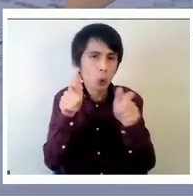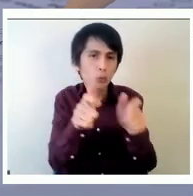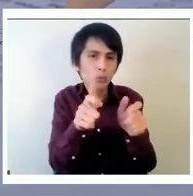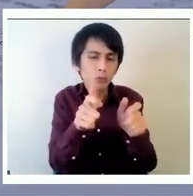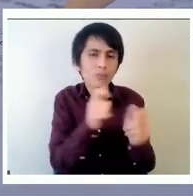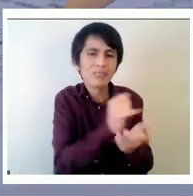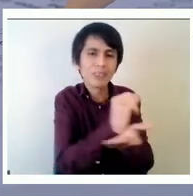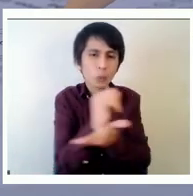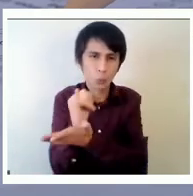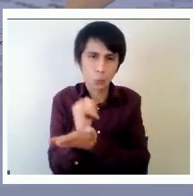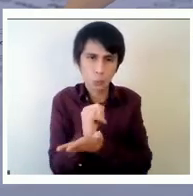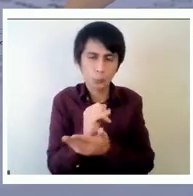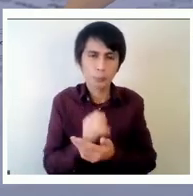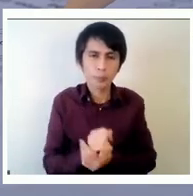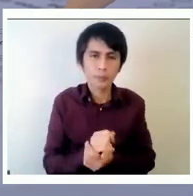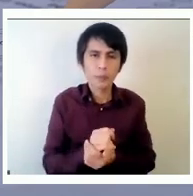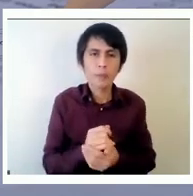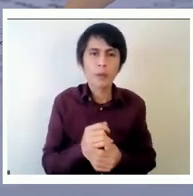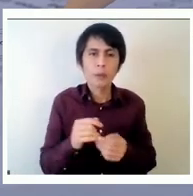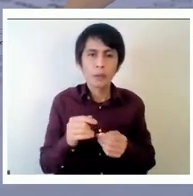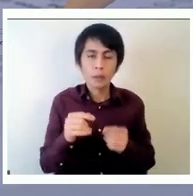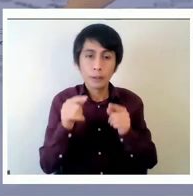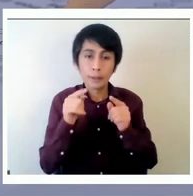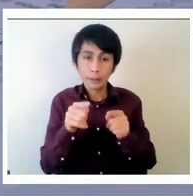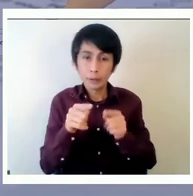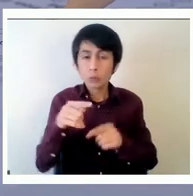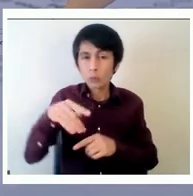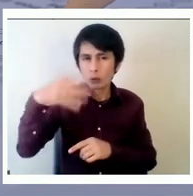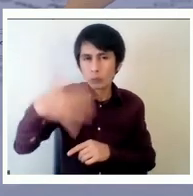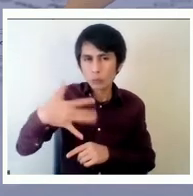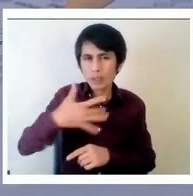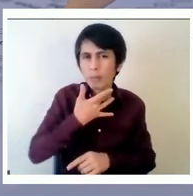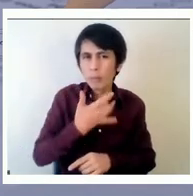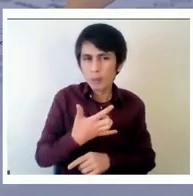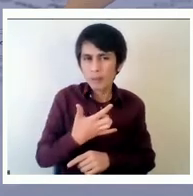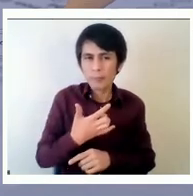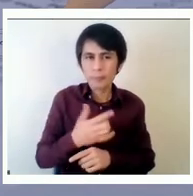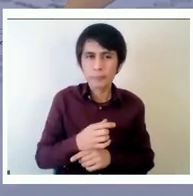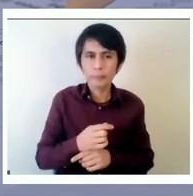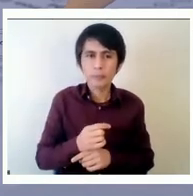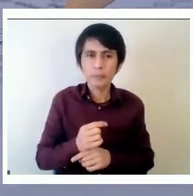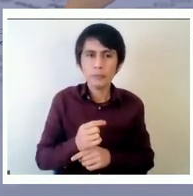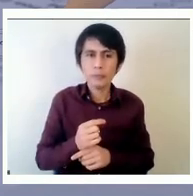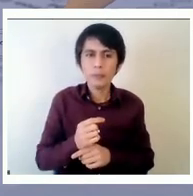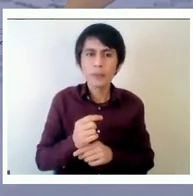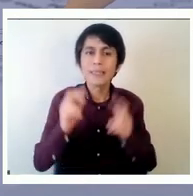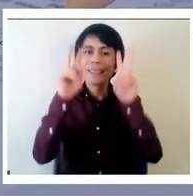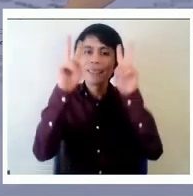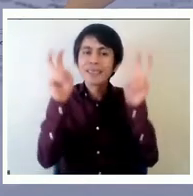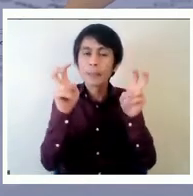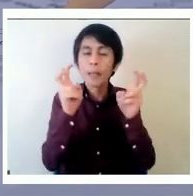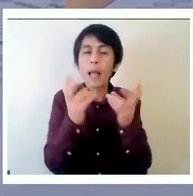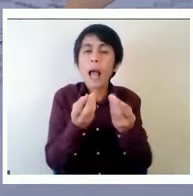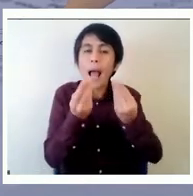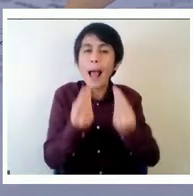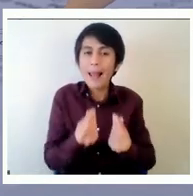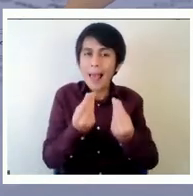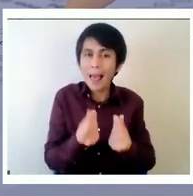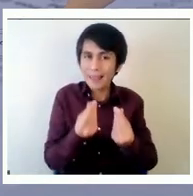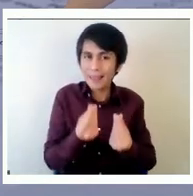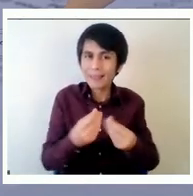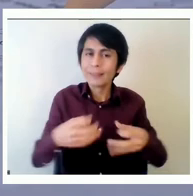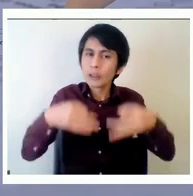y esto es importante porque uno de los fundamentos de la idea del aseguramiento de la calidad en este diseño